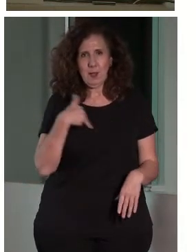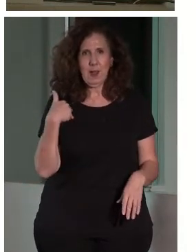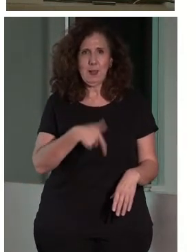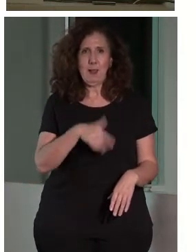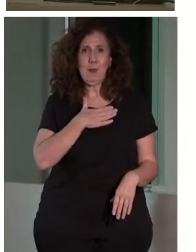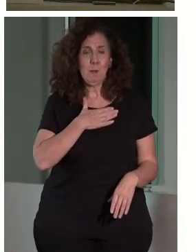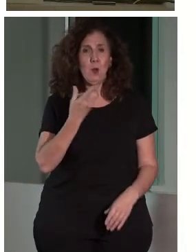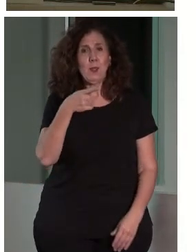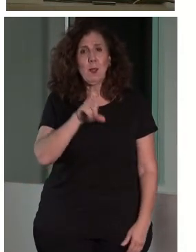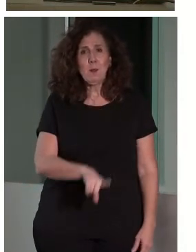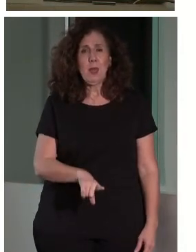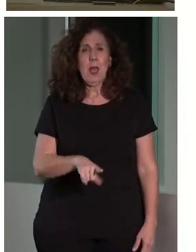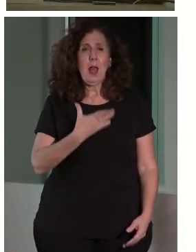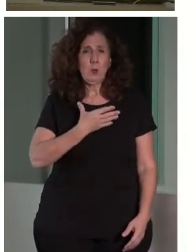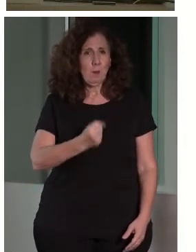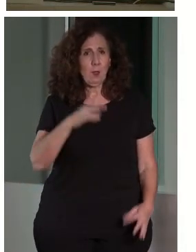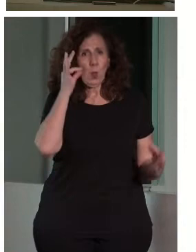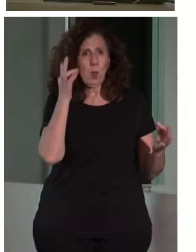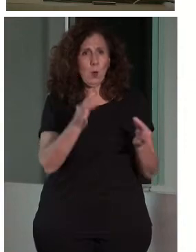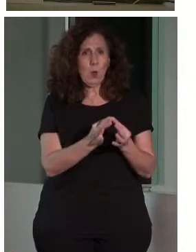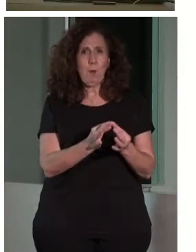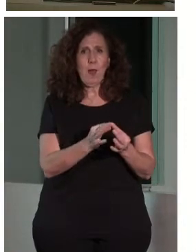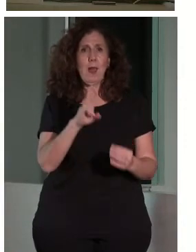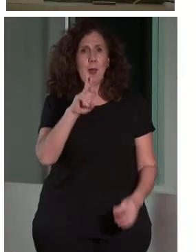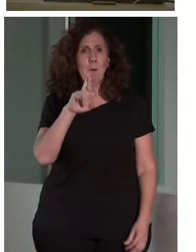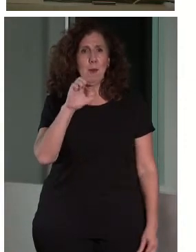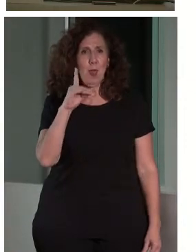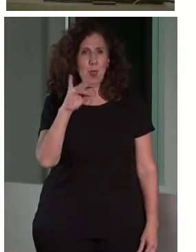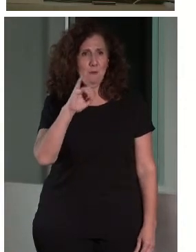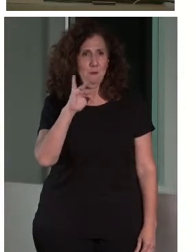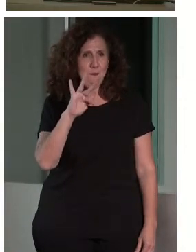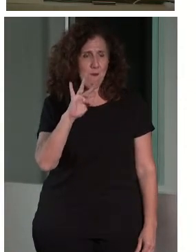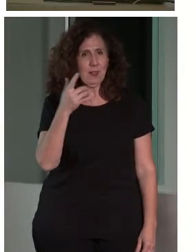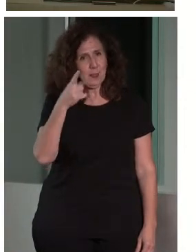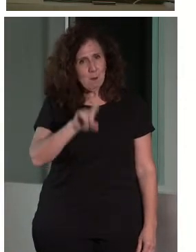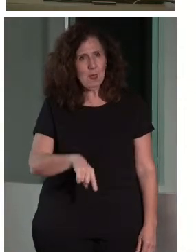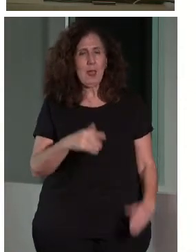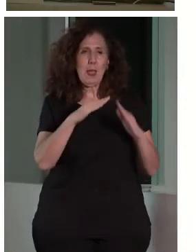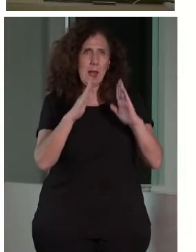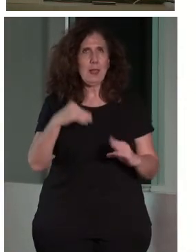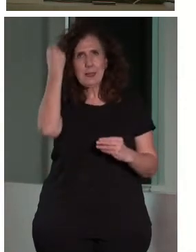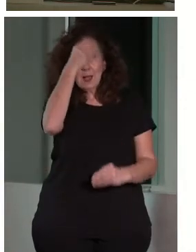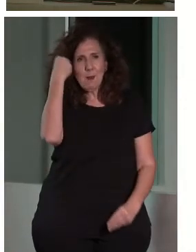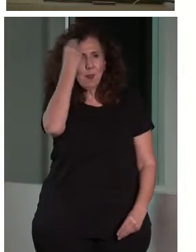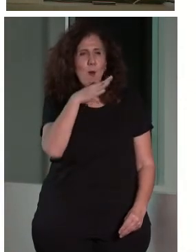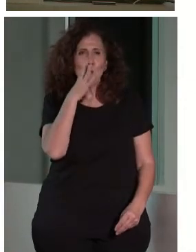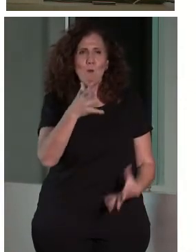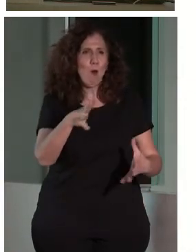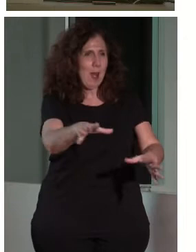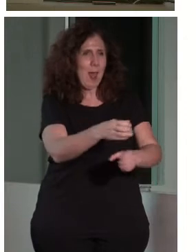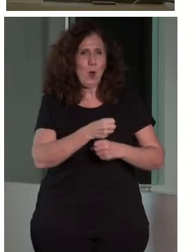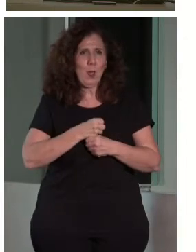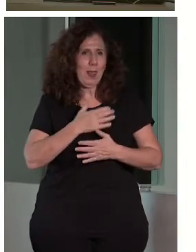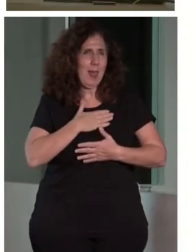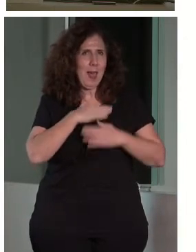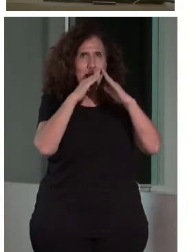por supuesto también al Ayuntamiento de Córdoba y a Prediz y a la Casa Árabe por la Acogida Maravillosa. Personalmente, gracias,